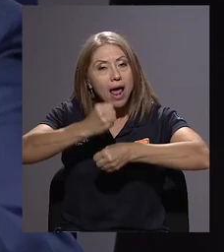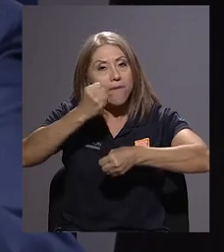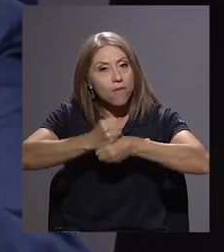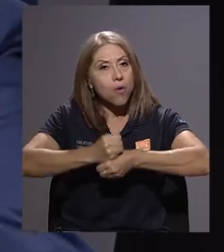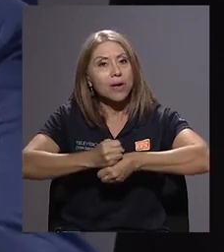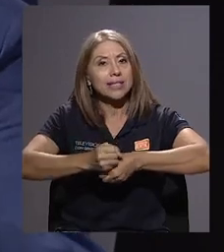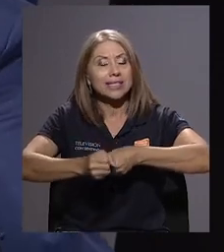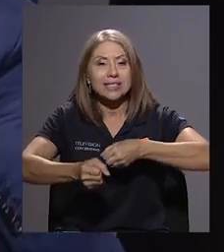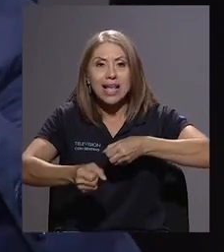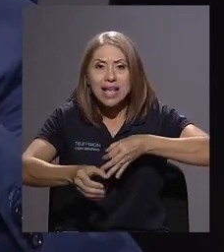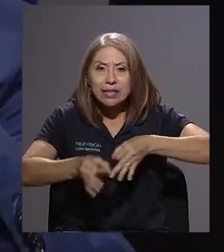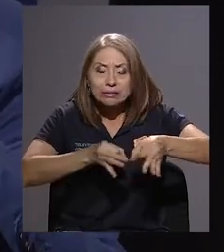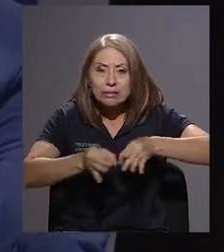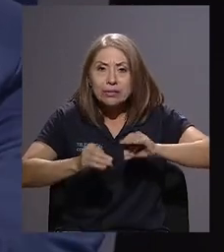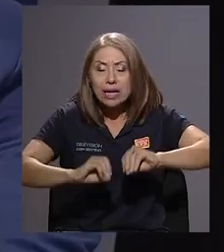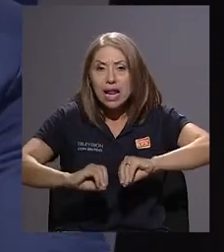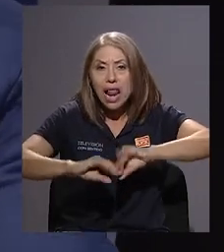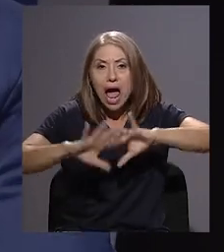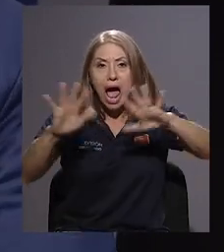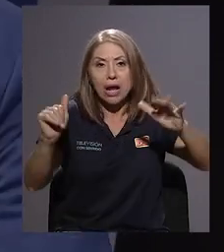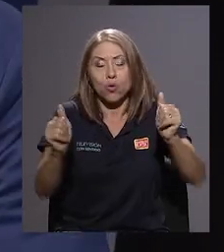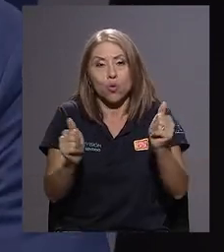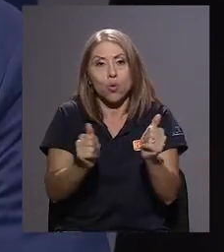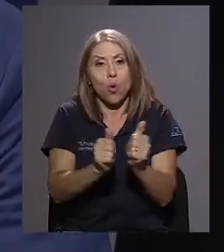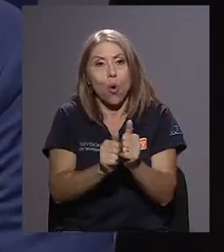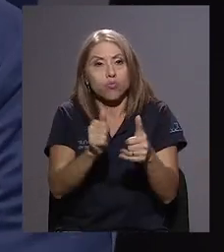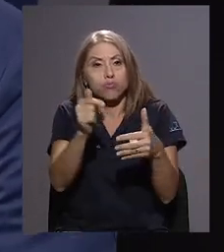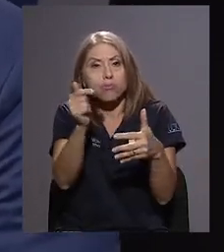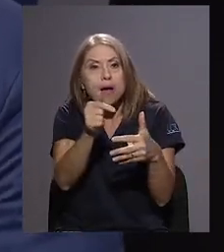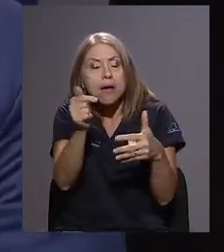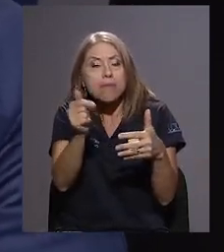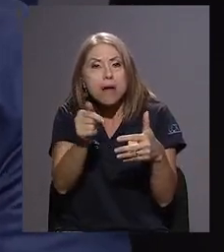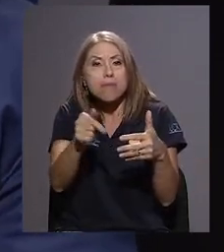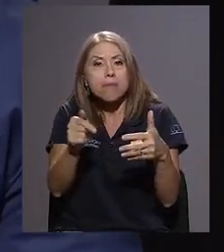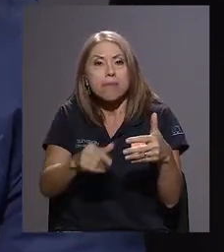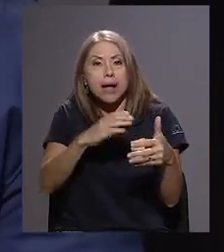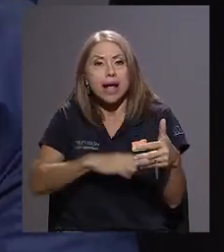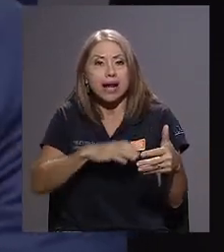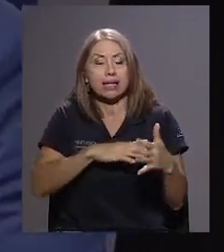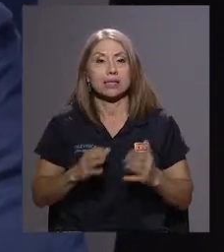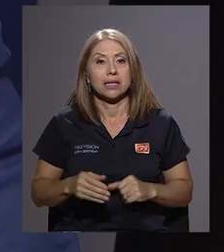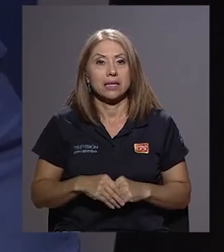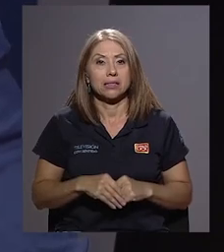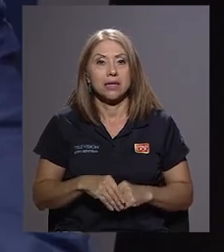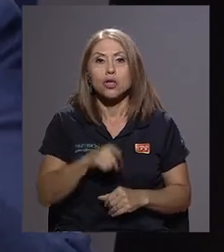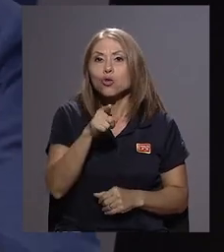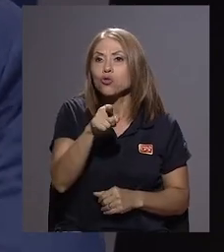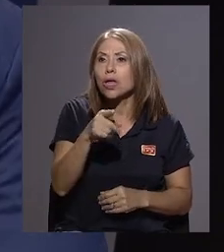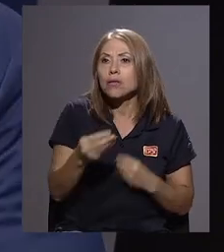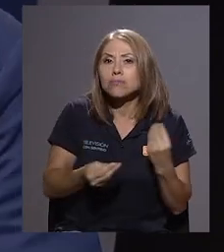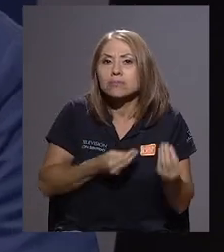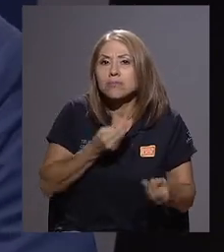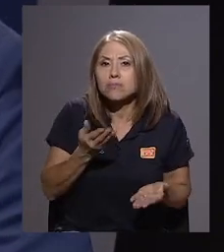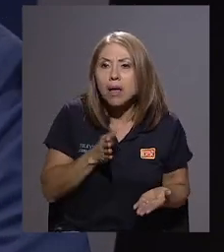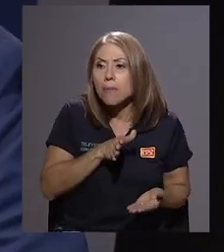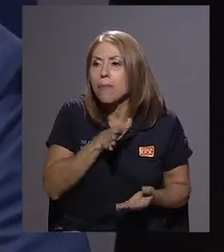con ciertas características, y usted va a ejecutar, va a buscar como ciudadano ese informe de labores y resulta que